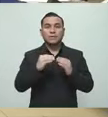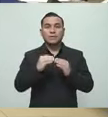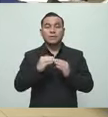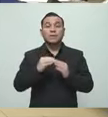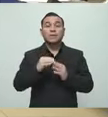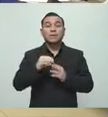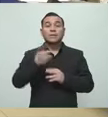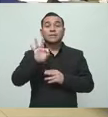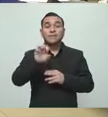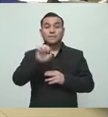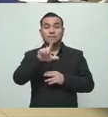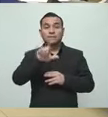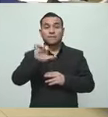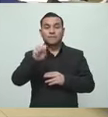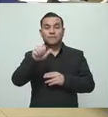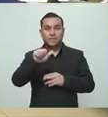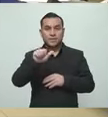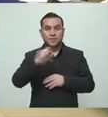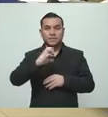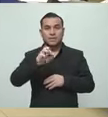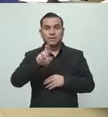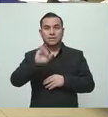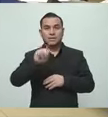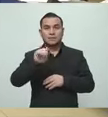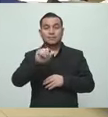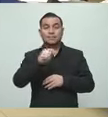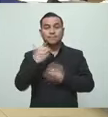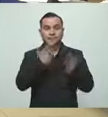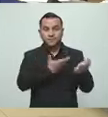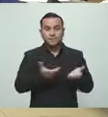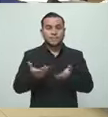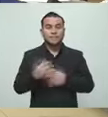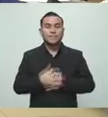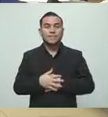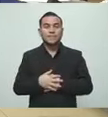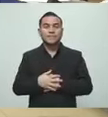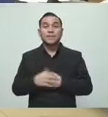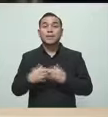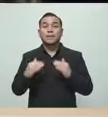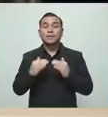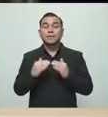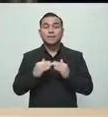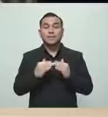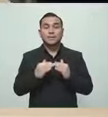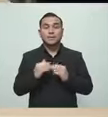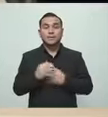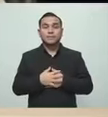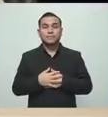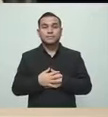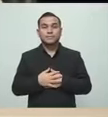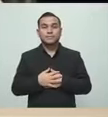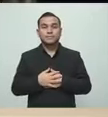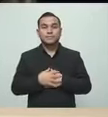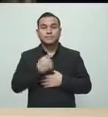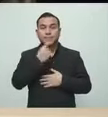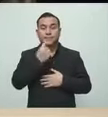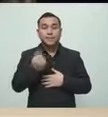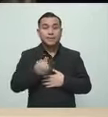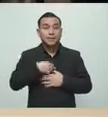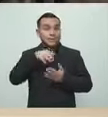Feliz a Cristales. Bienvenido, bienvenida también Ailín.